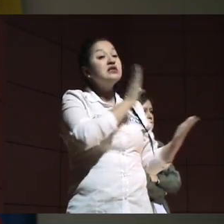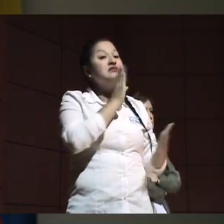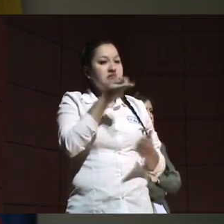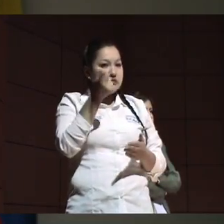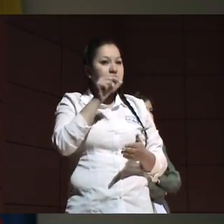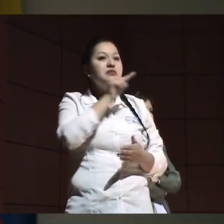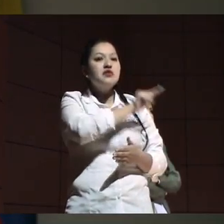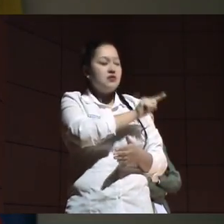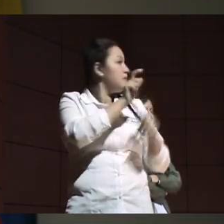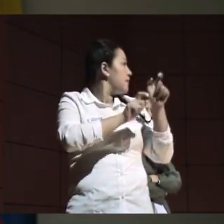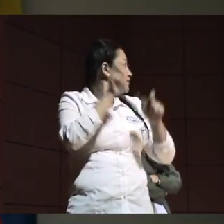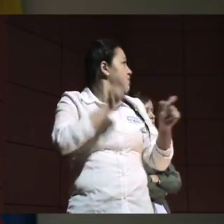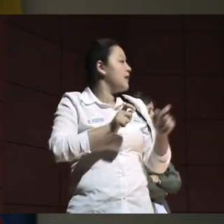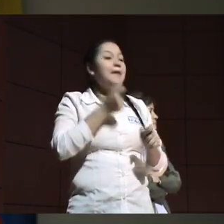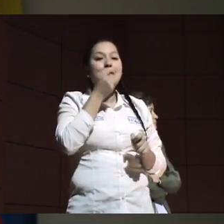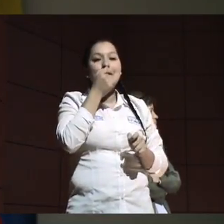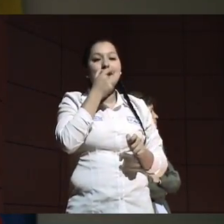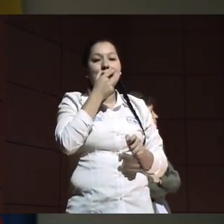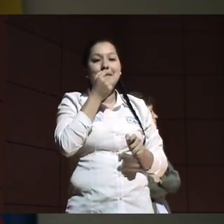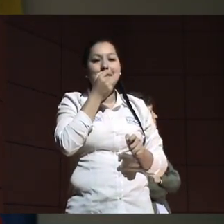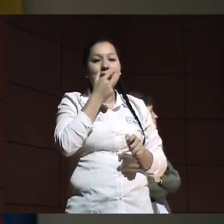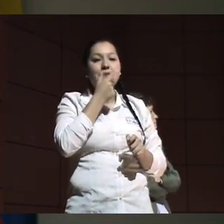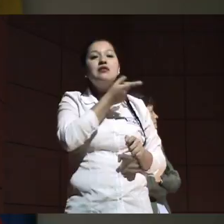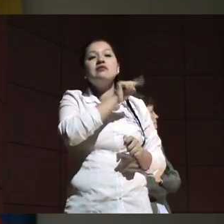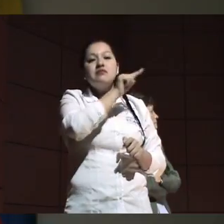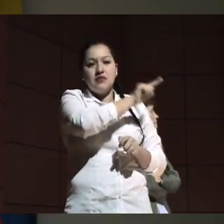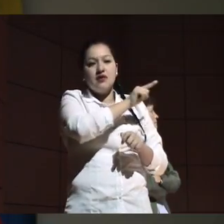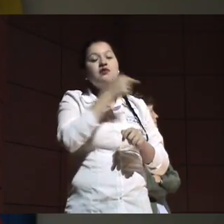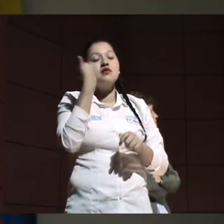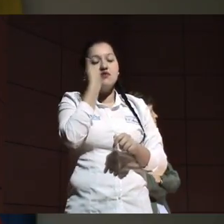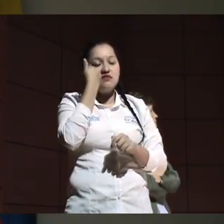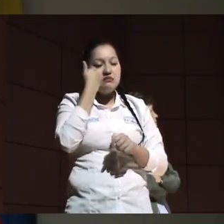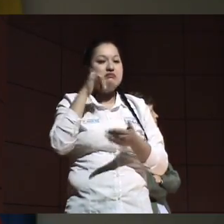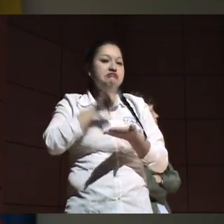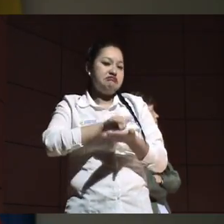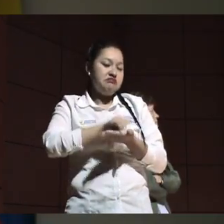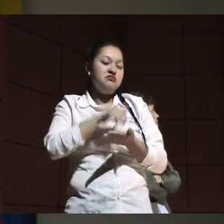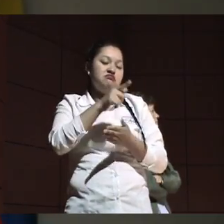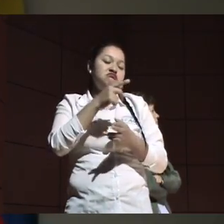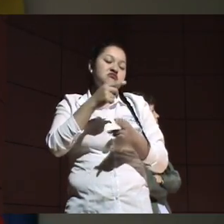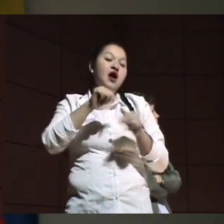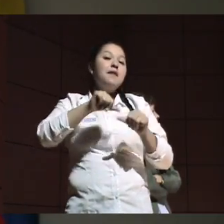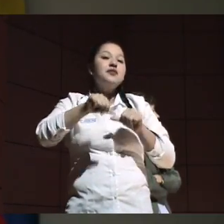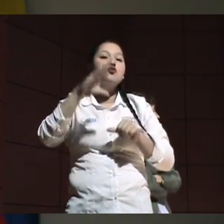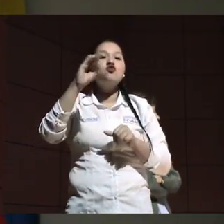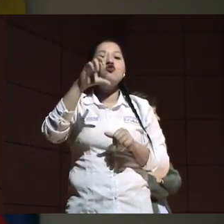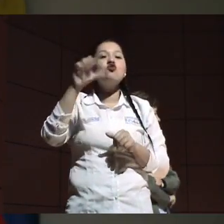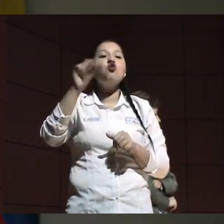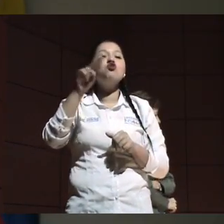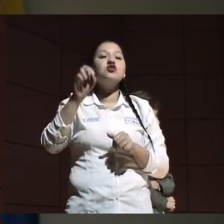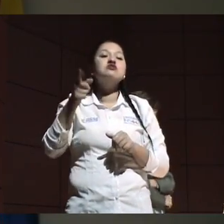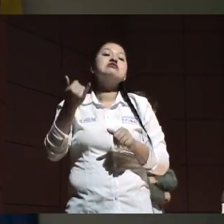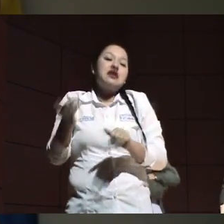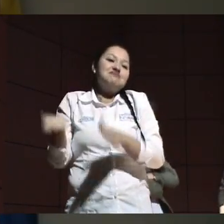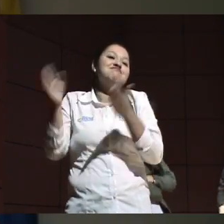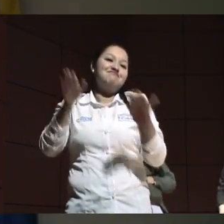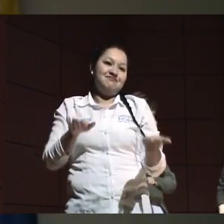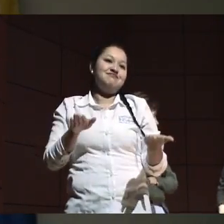padeció ELA. Desafortunadamente, tanto el doctor Collazos como el doctor Asprilla ya fallecieron.